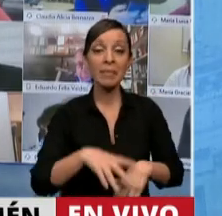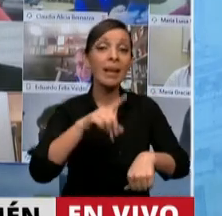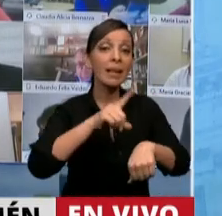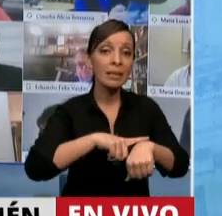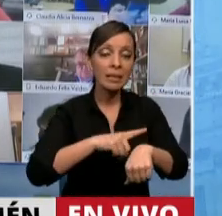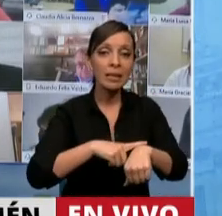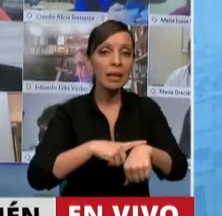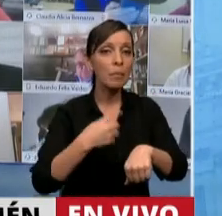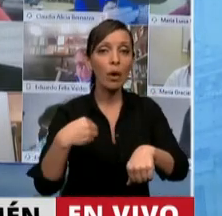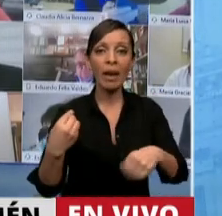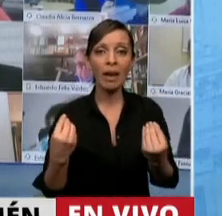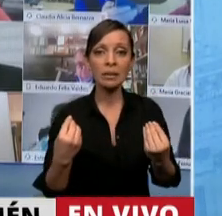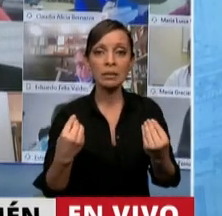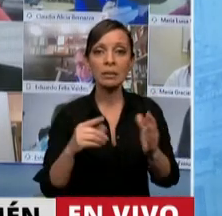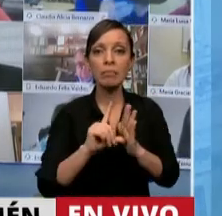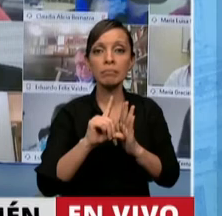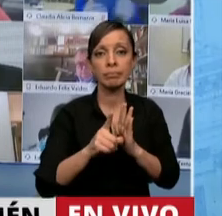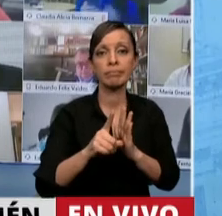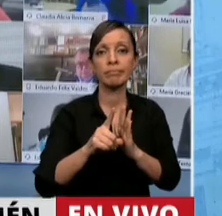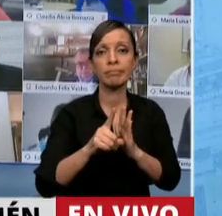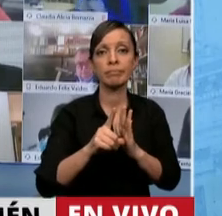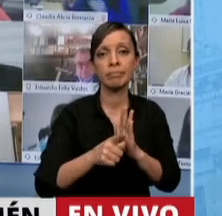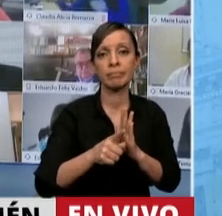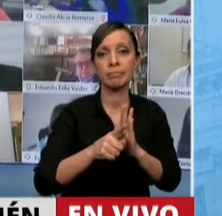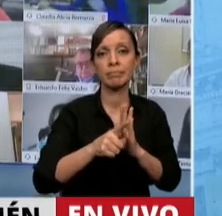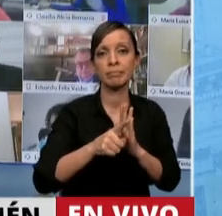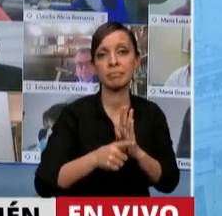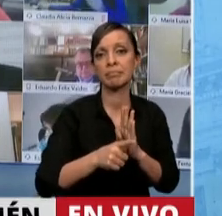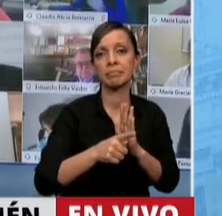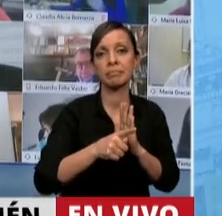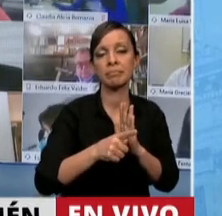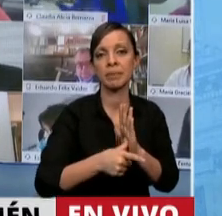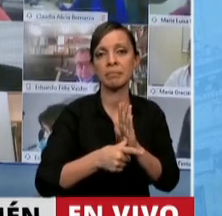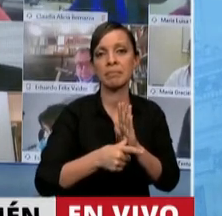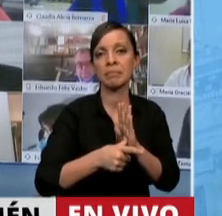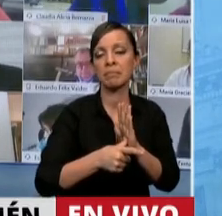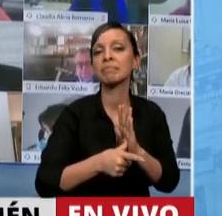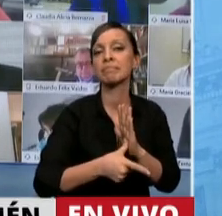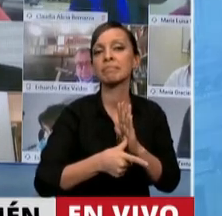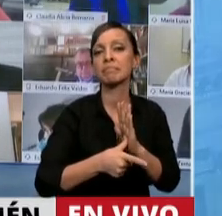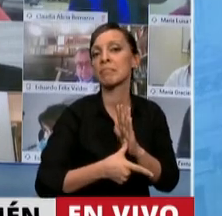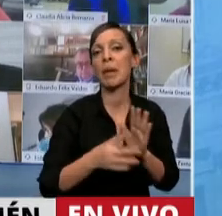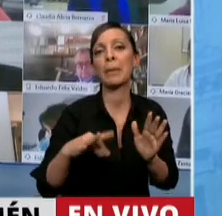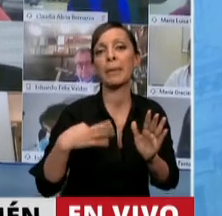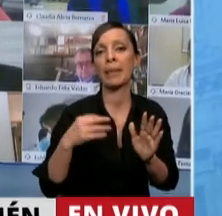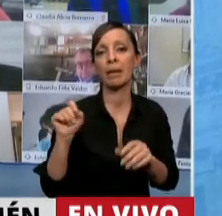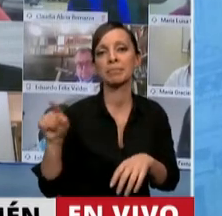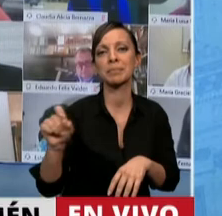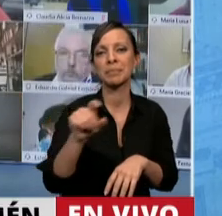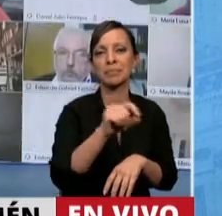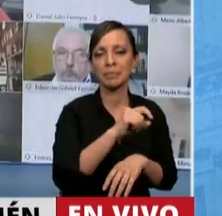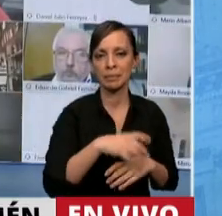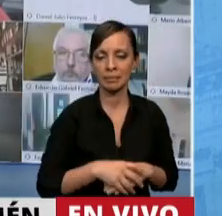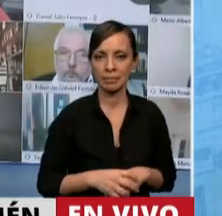más ni menos que el reloj que marca los minutos y los segundos de nuestro paso por esta vida y no